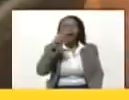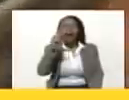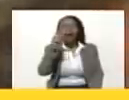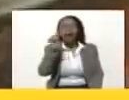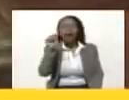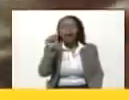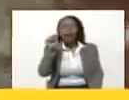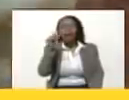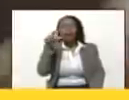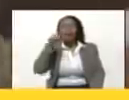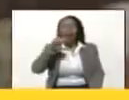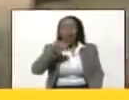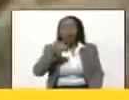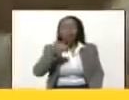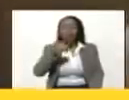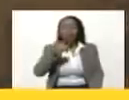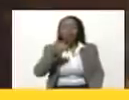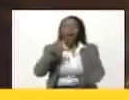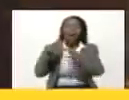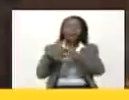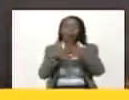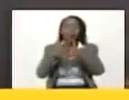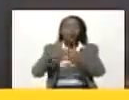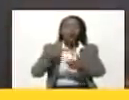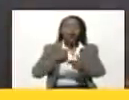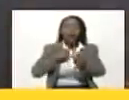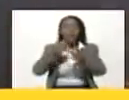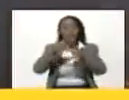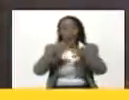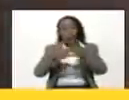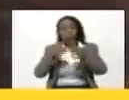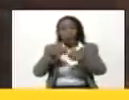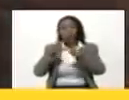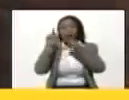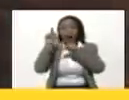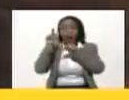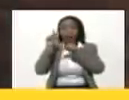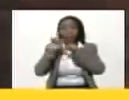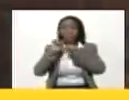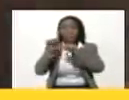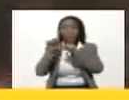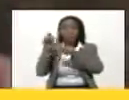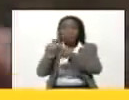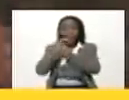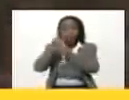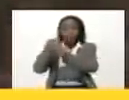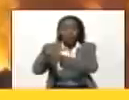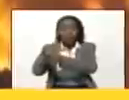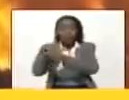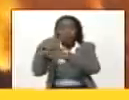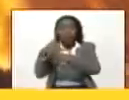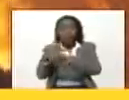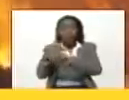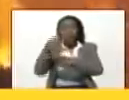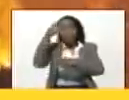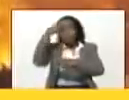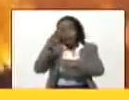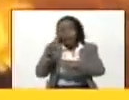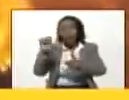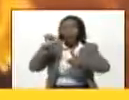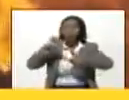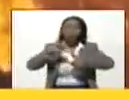Estados Unidos y luego comenzaron a poblar los territorios de México, Centroamérica,